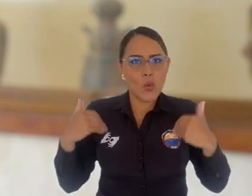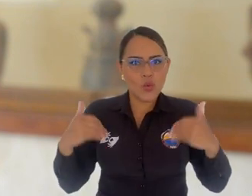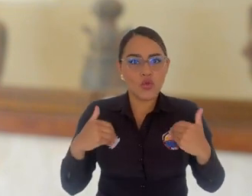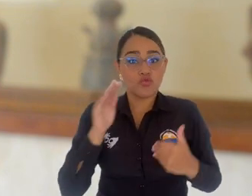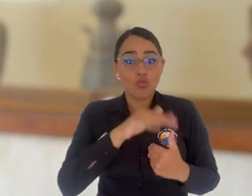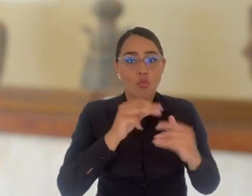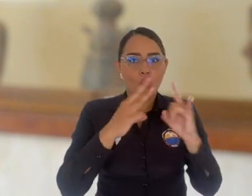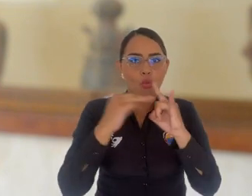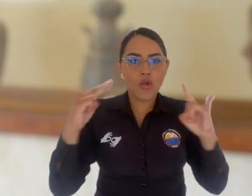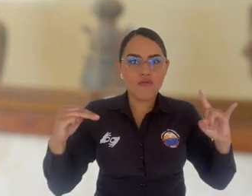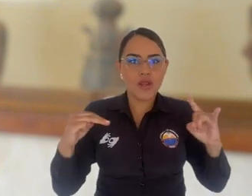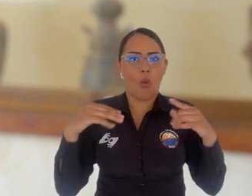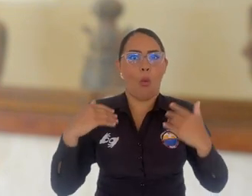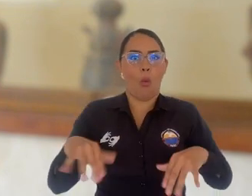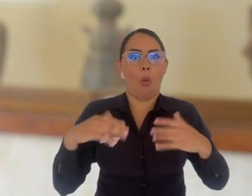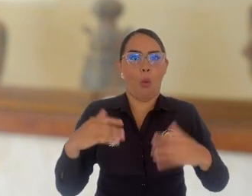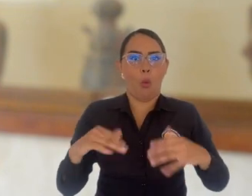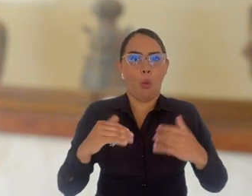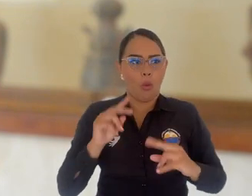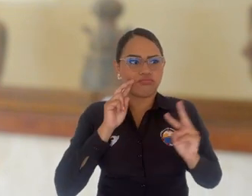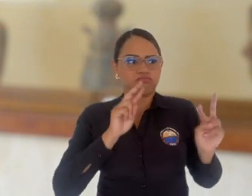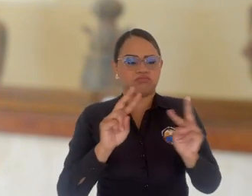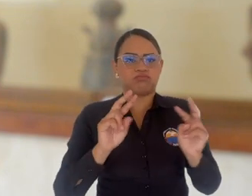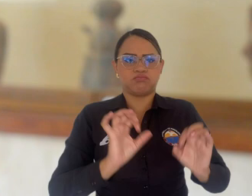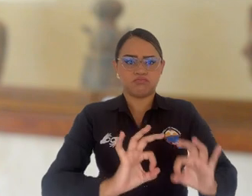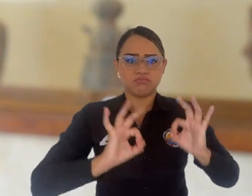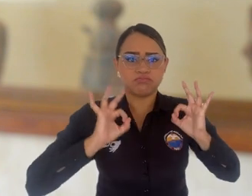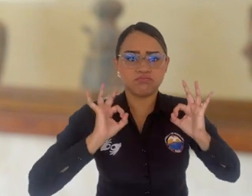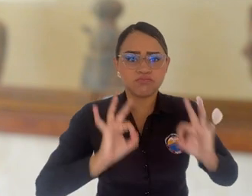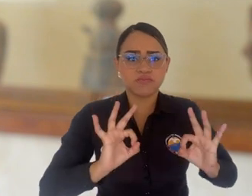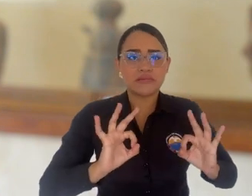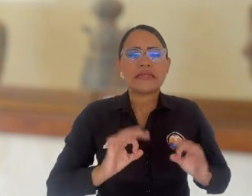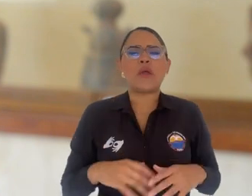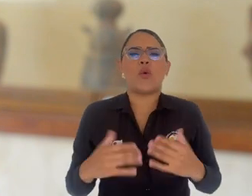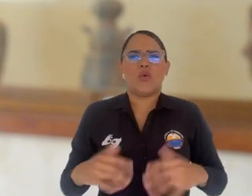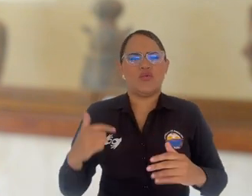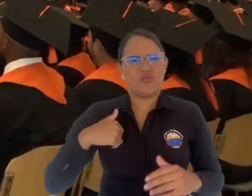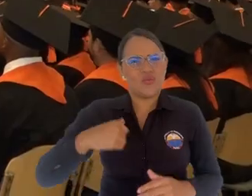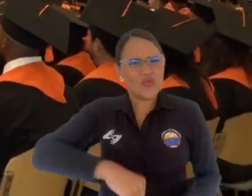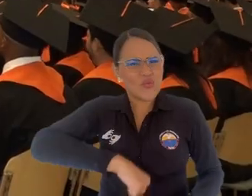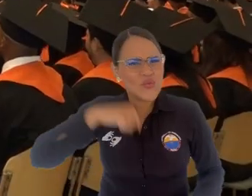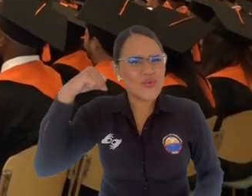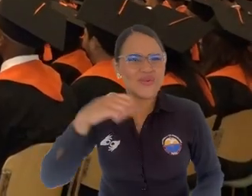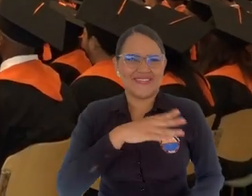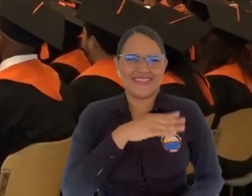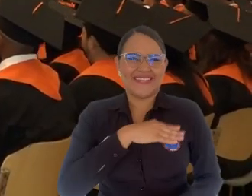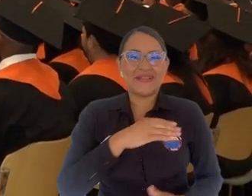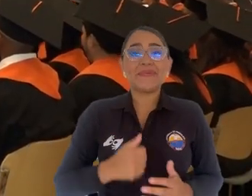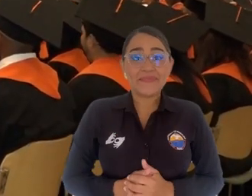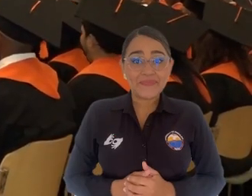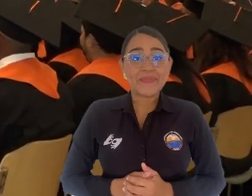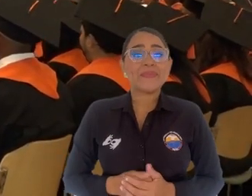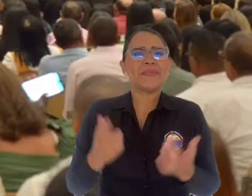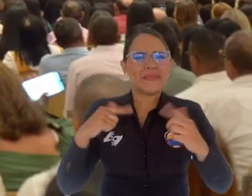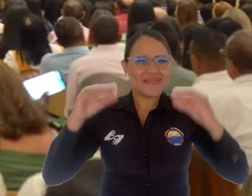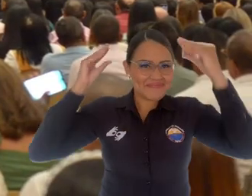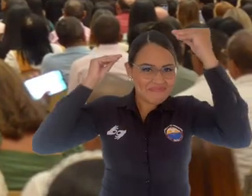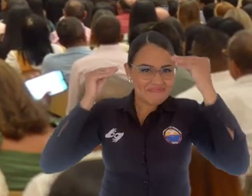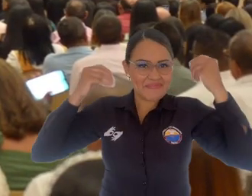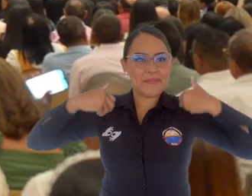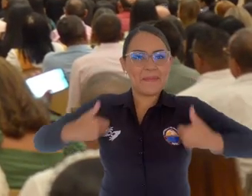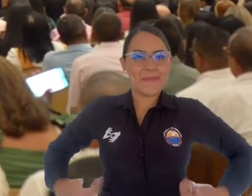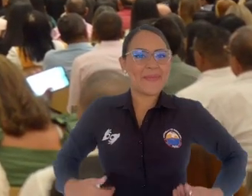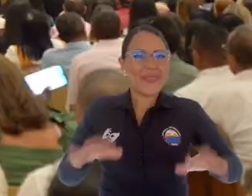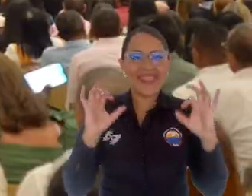que hoy en el día de hoy le otorga este gran título, del cual me siento muy orgullosa. Sin toga ni birrete, pero con el corazón